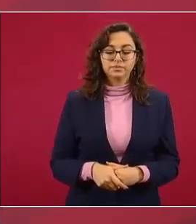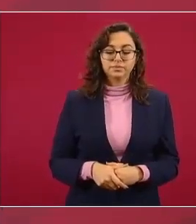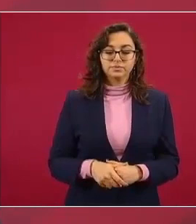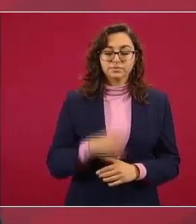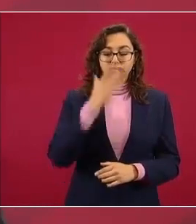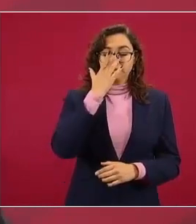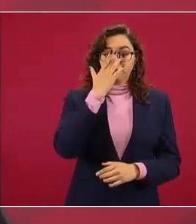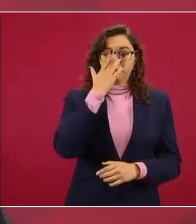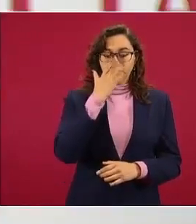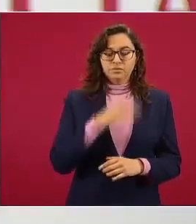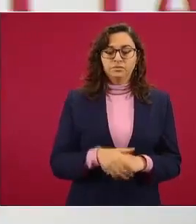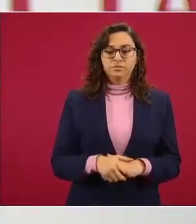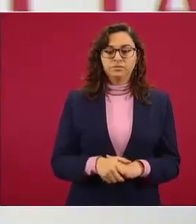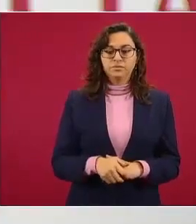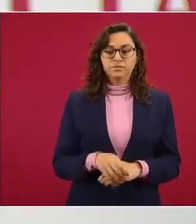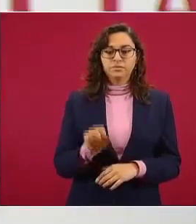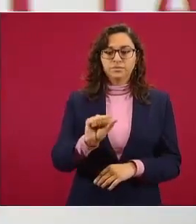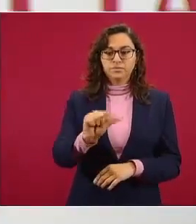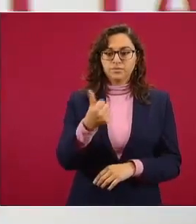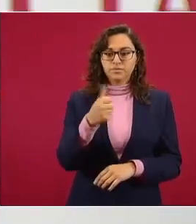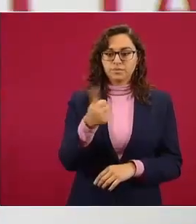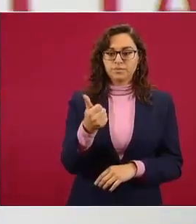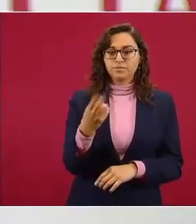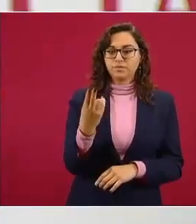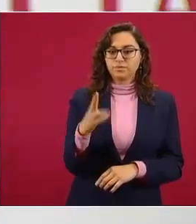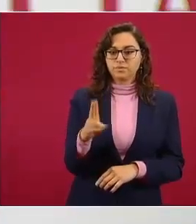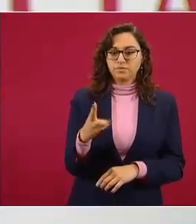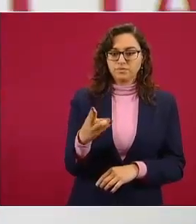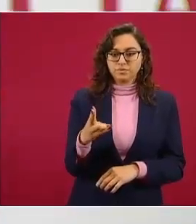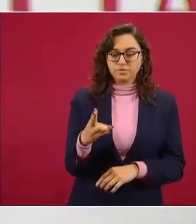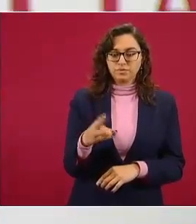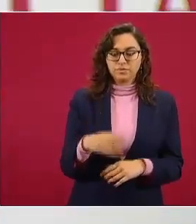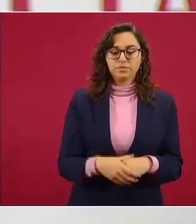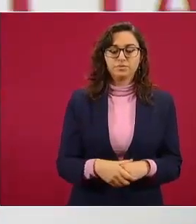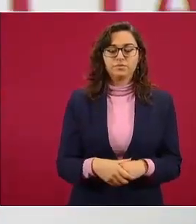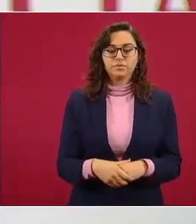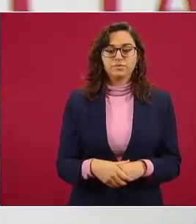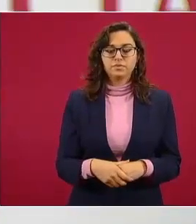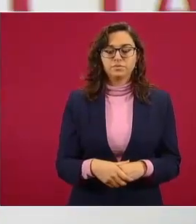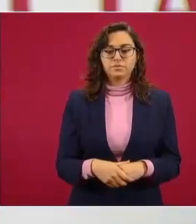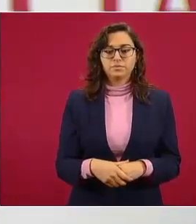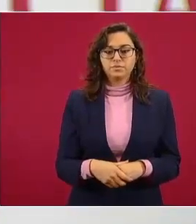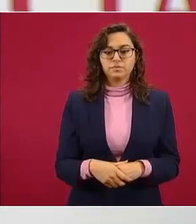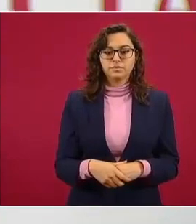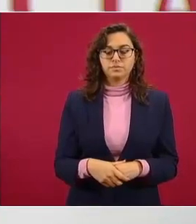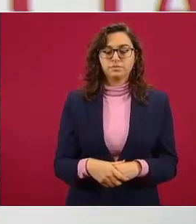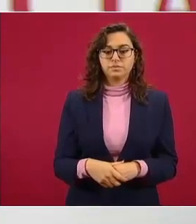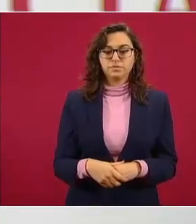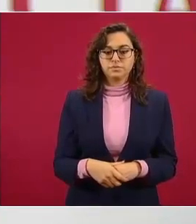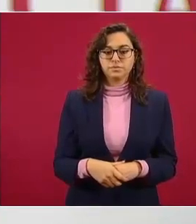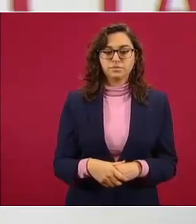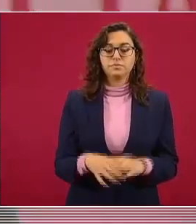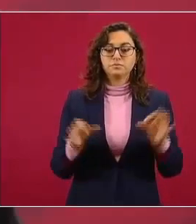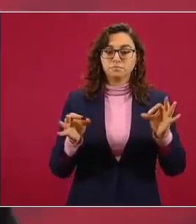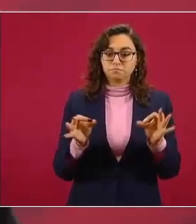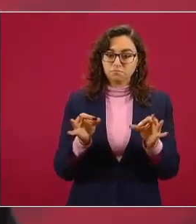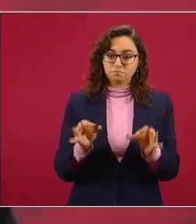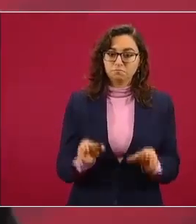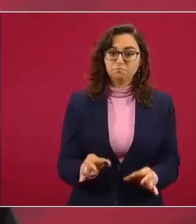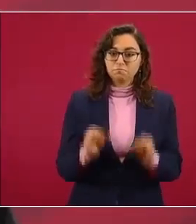El día 11 de noviembre el Gobierno de México recibió de manera oficial